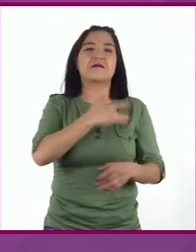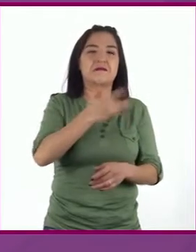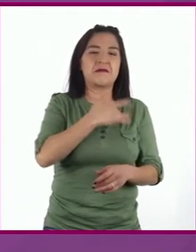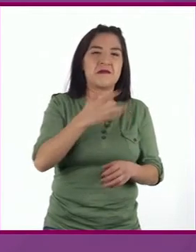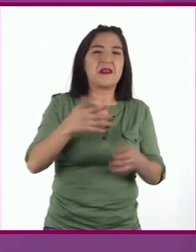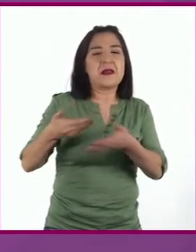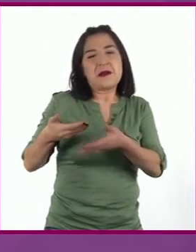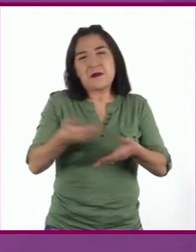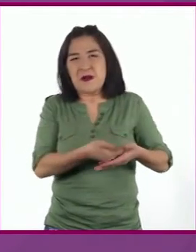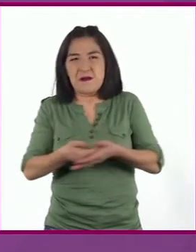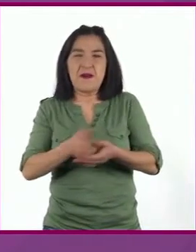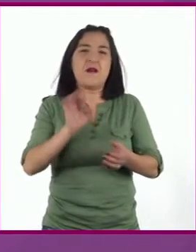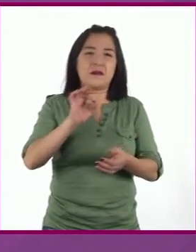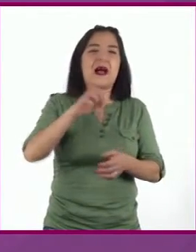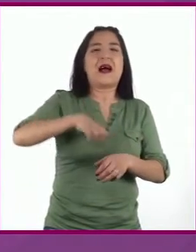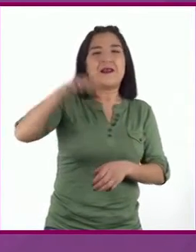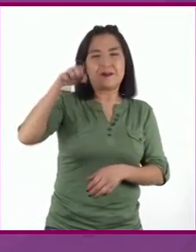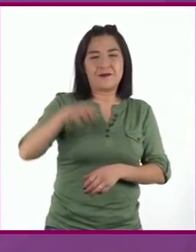inmaduros.